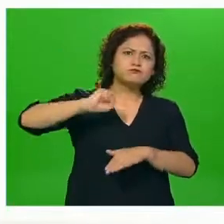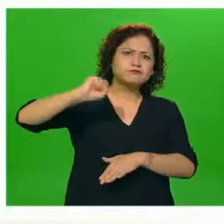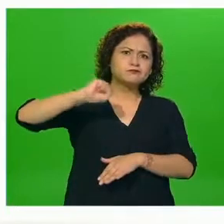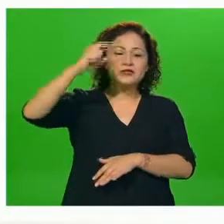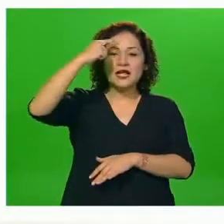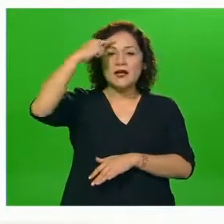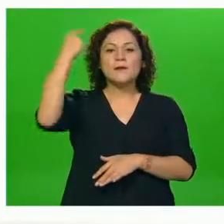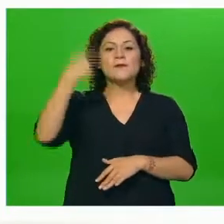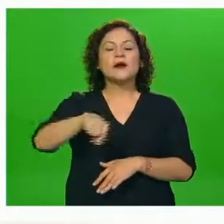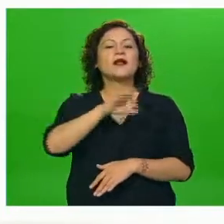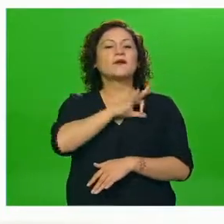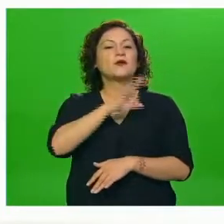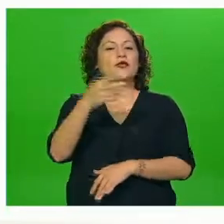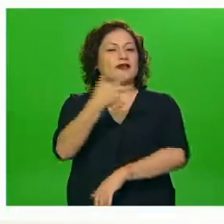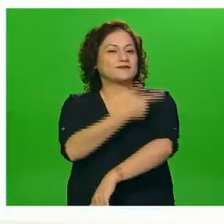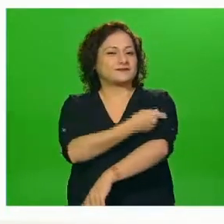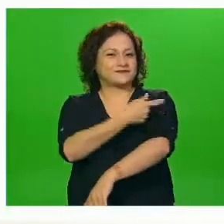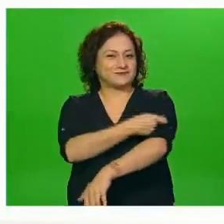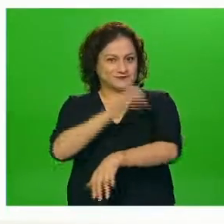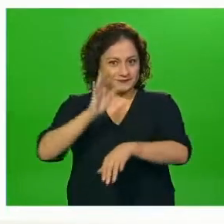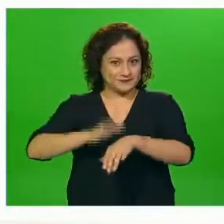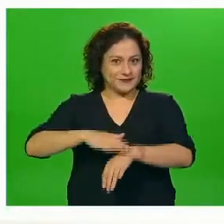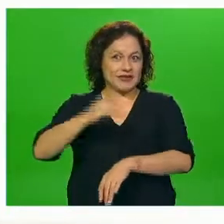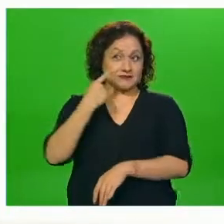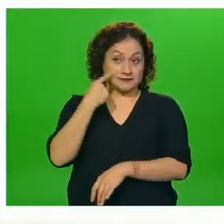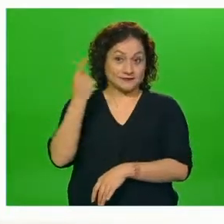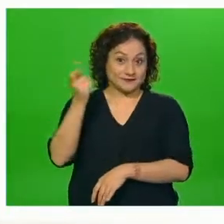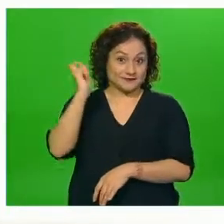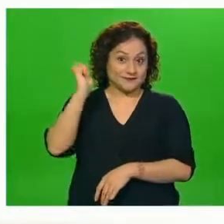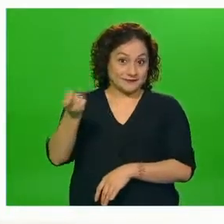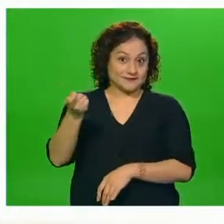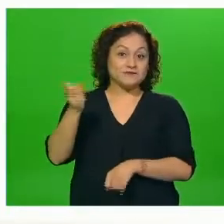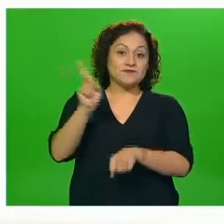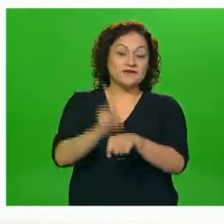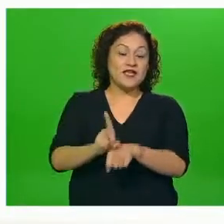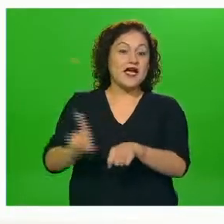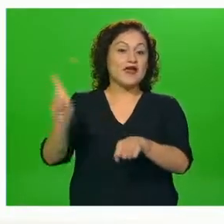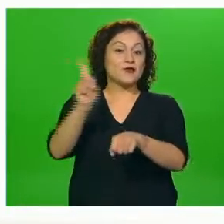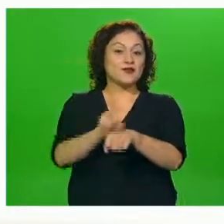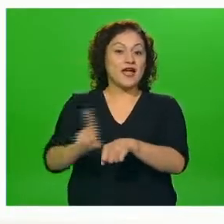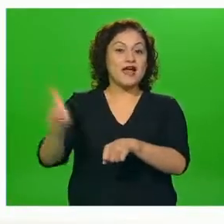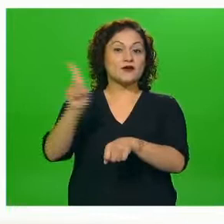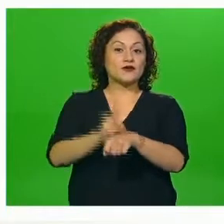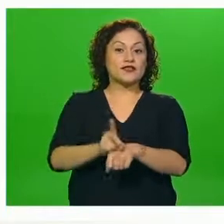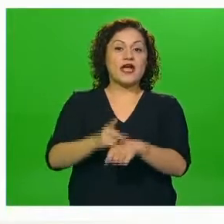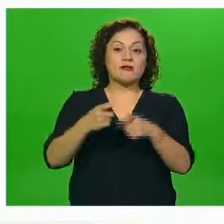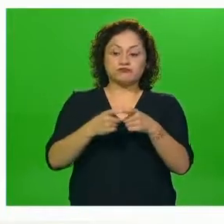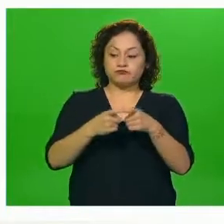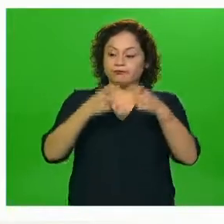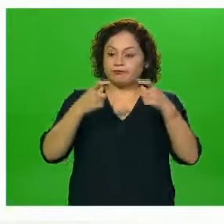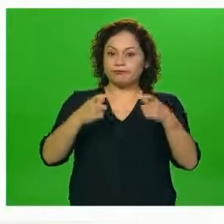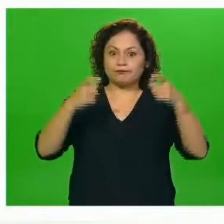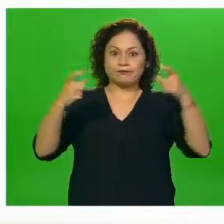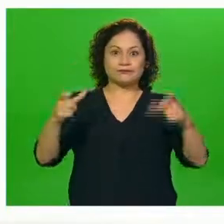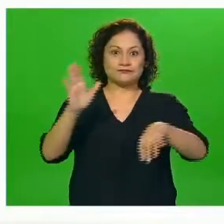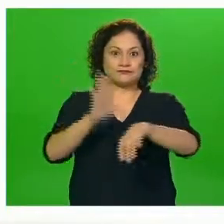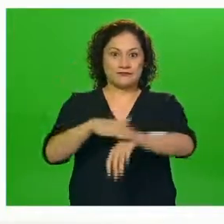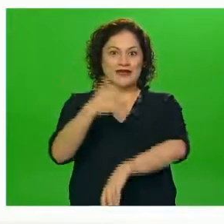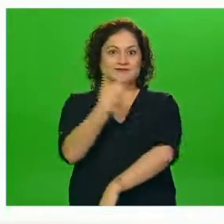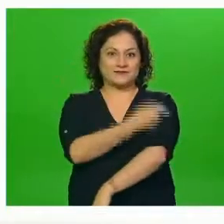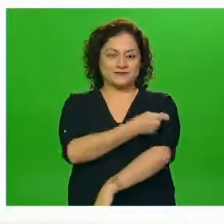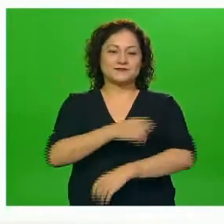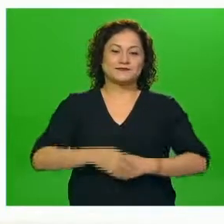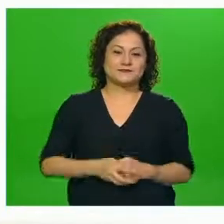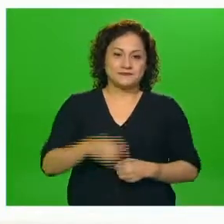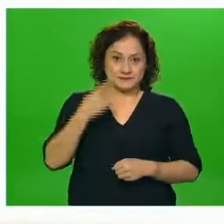ascendente. Porque nos dice precisamente que día con día la vacunación continúa en aumento. Vean ustedes para el día de hoy